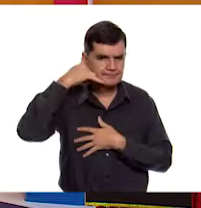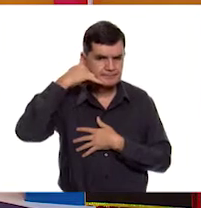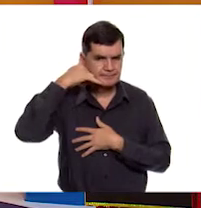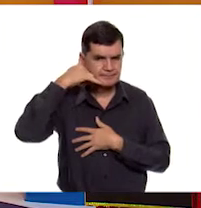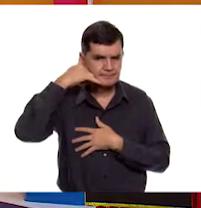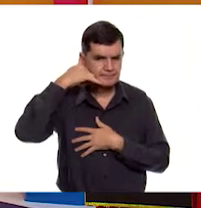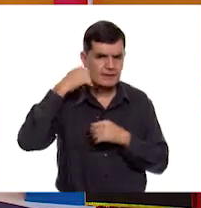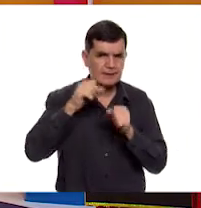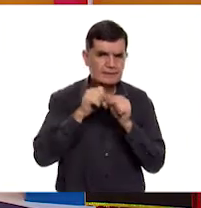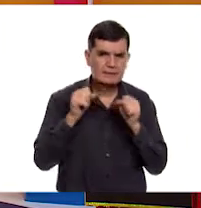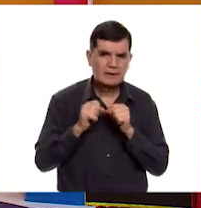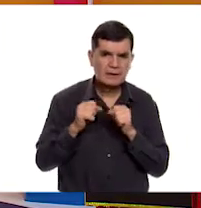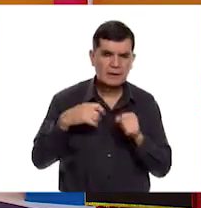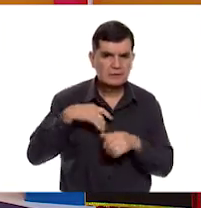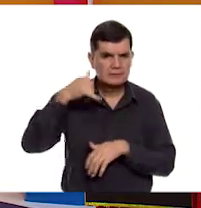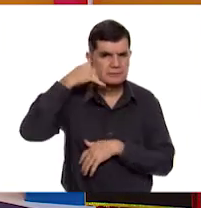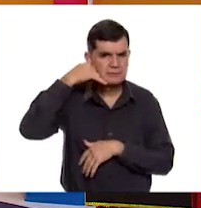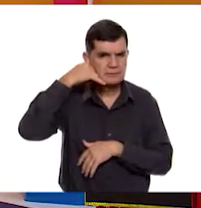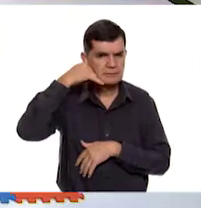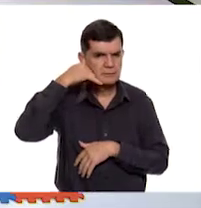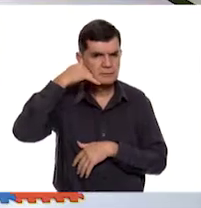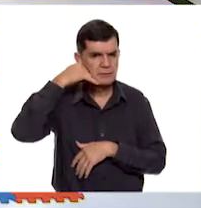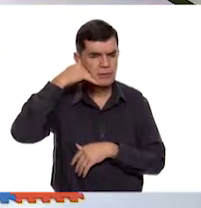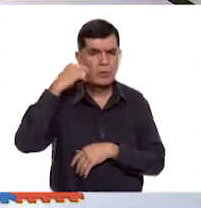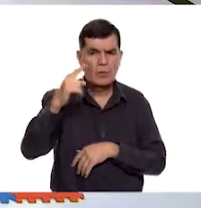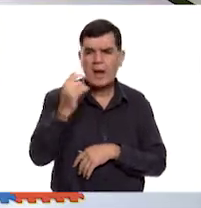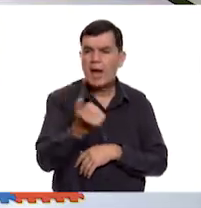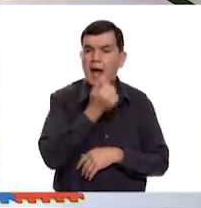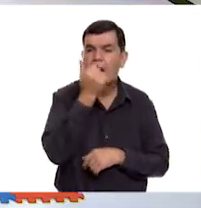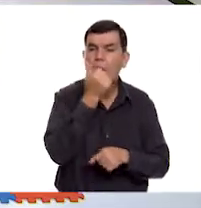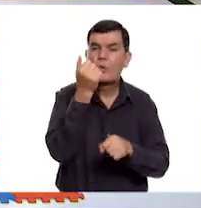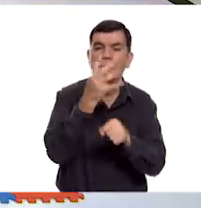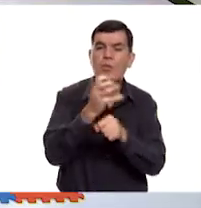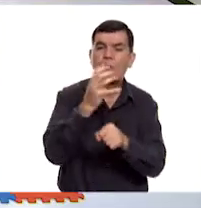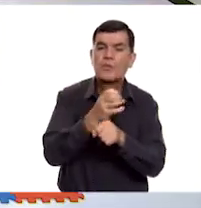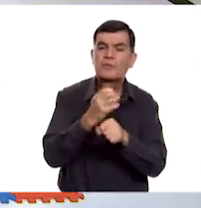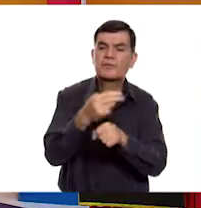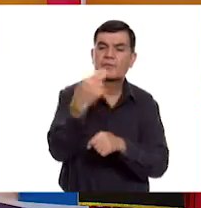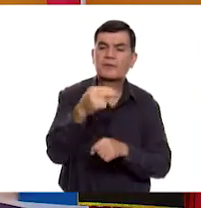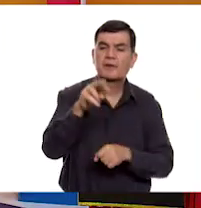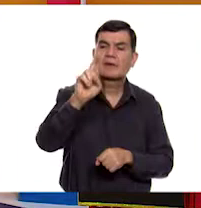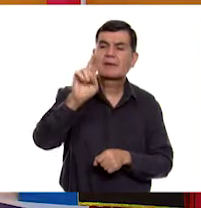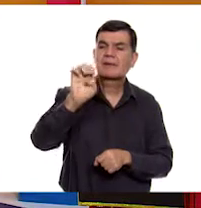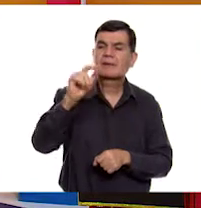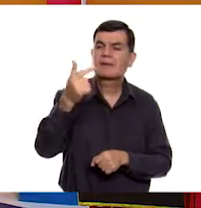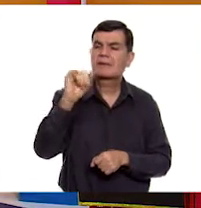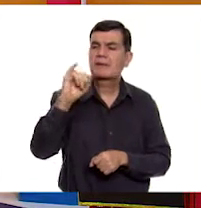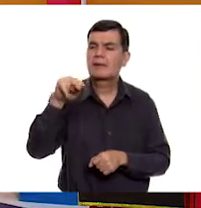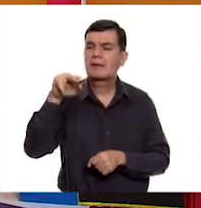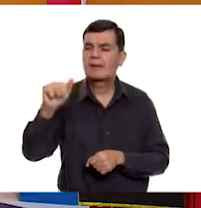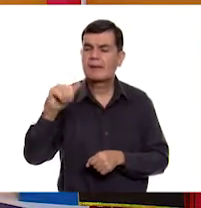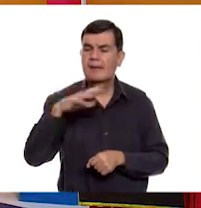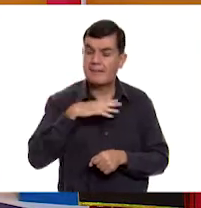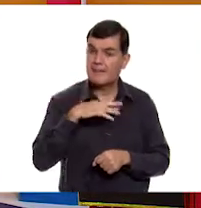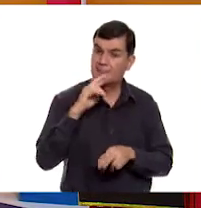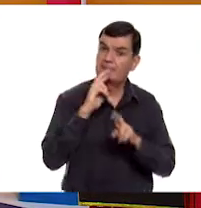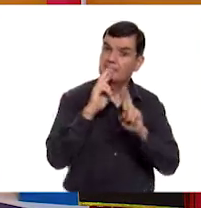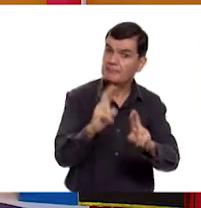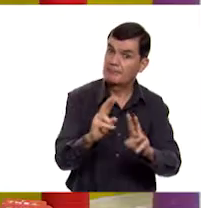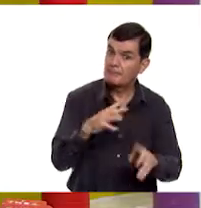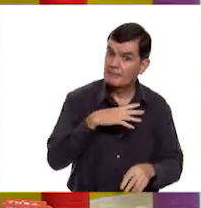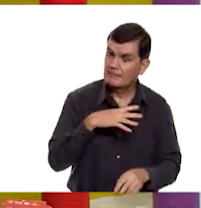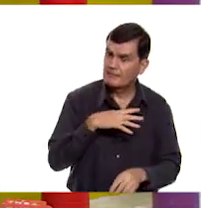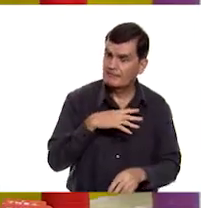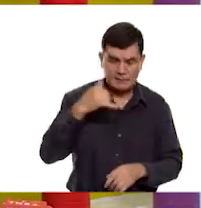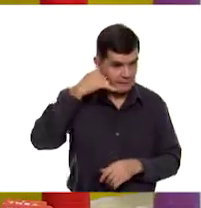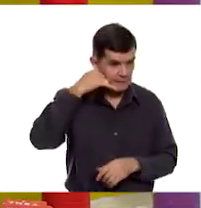marcando aquí al salón, que está entrando una llamada de una alumna de cuarto grado que se llama Regina y que ya tiene la respuesta. ¡Ay,